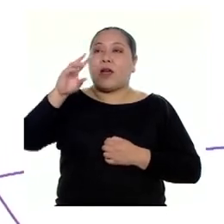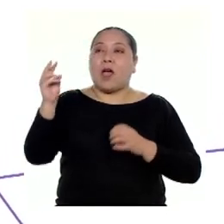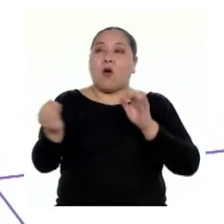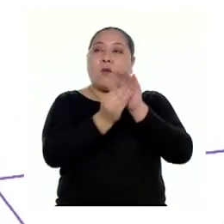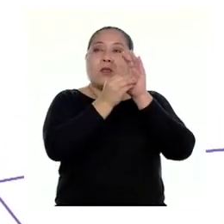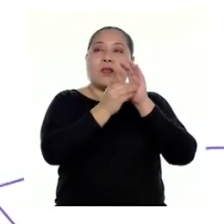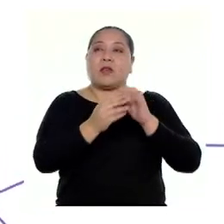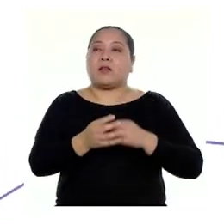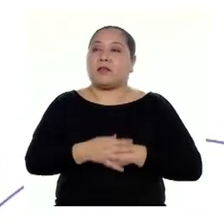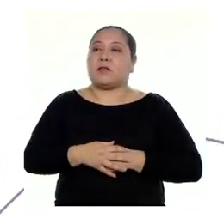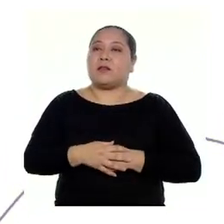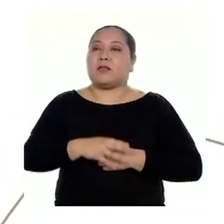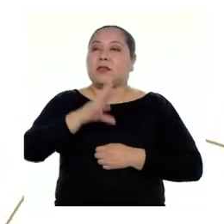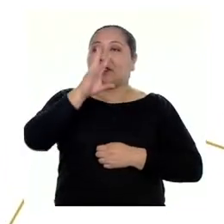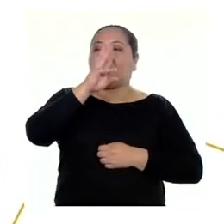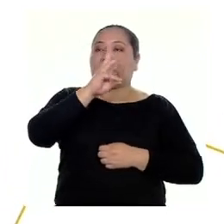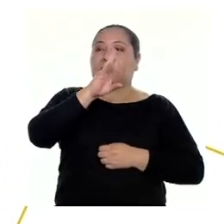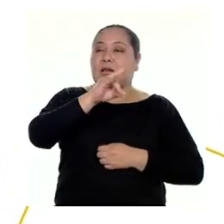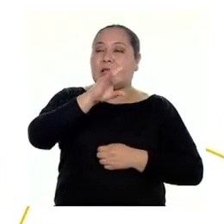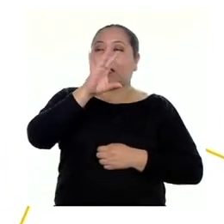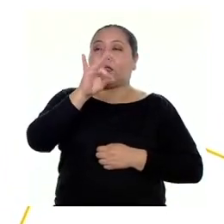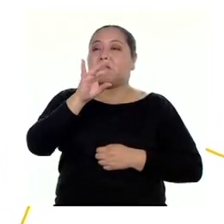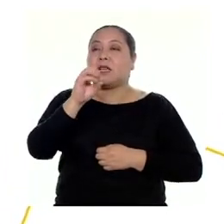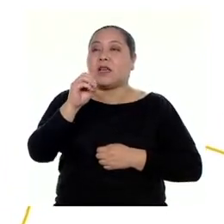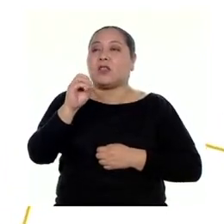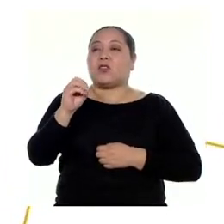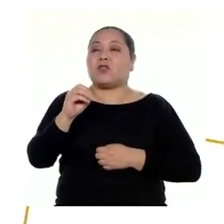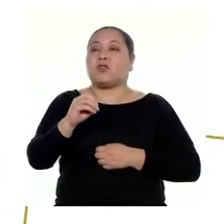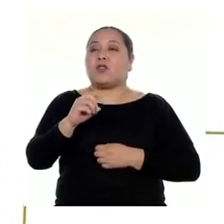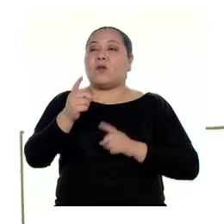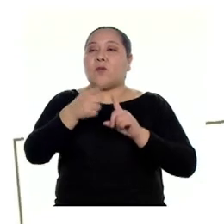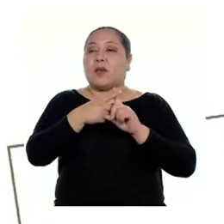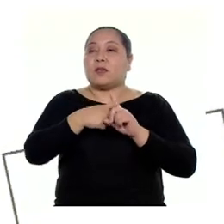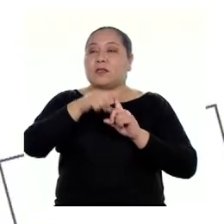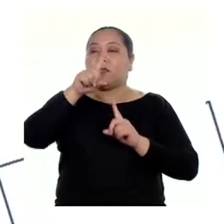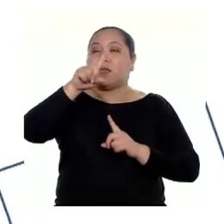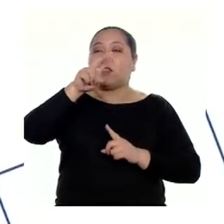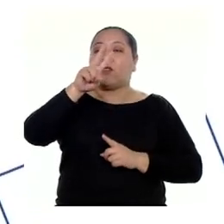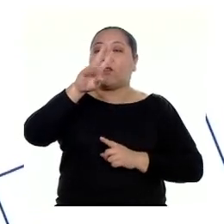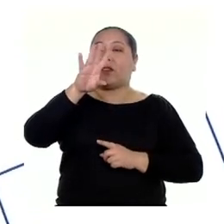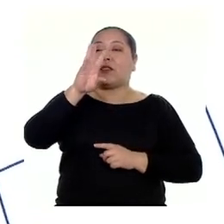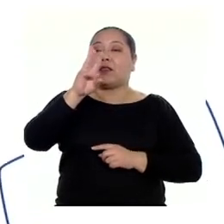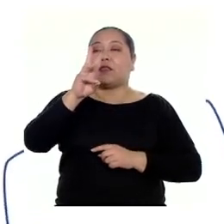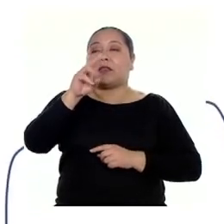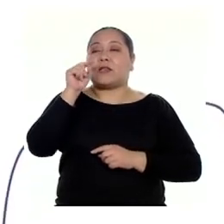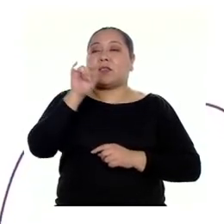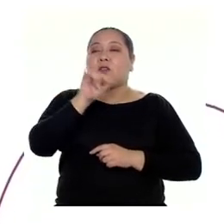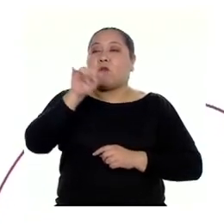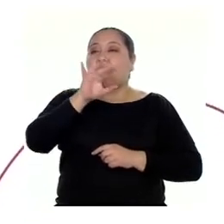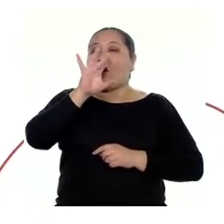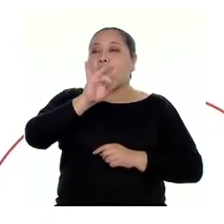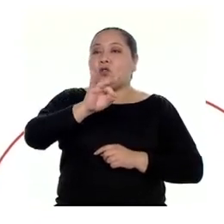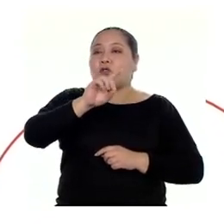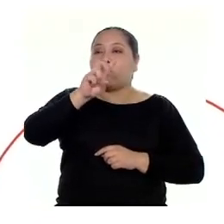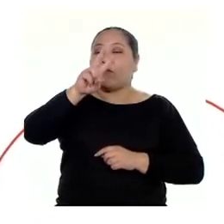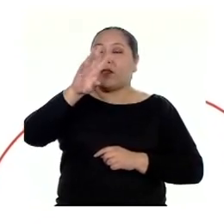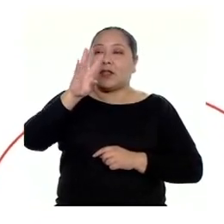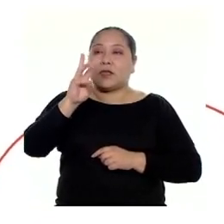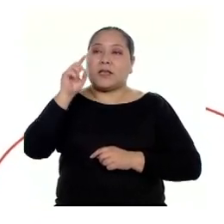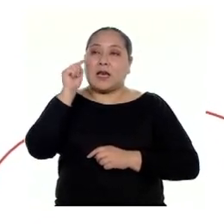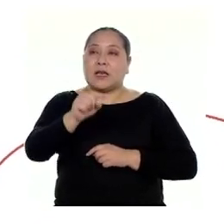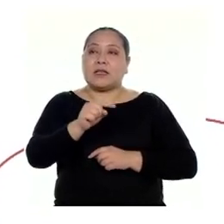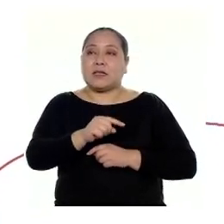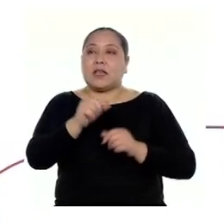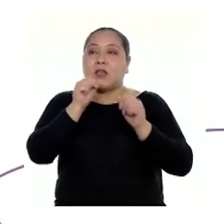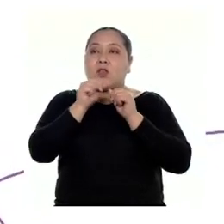700 soles más 126 es igual a 826 soles. Ese sería el